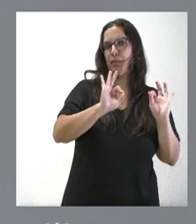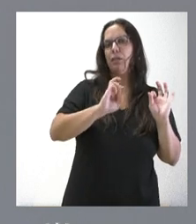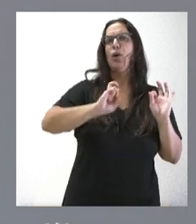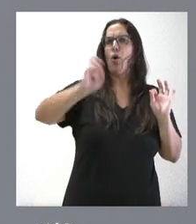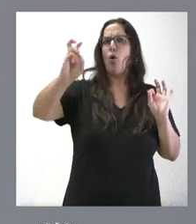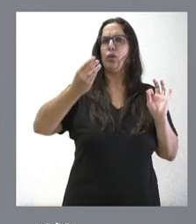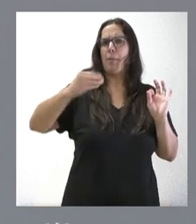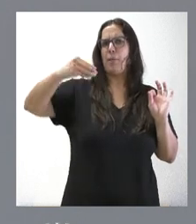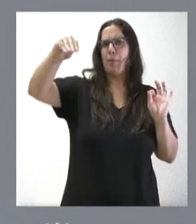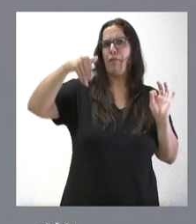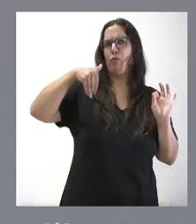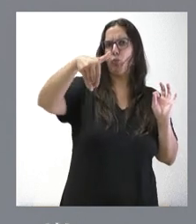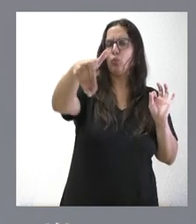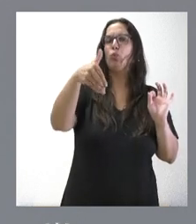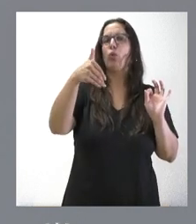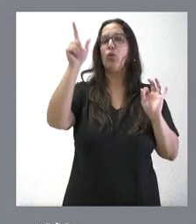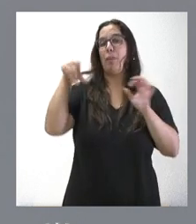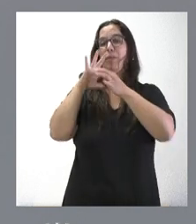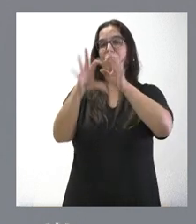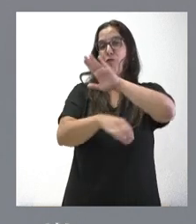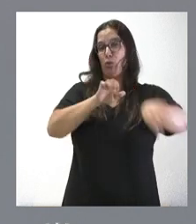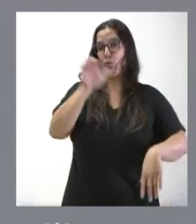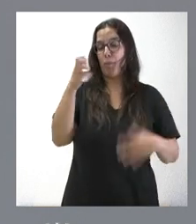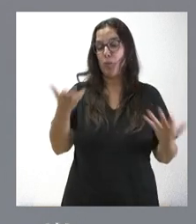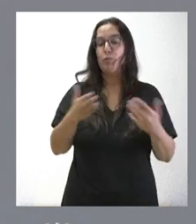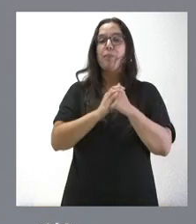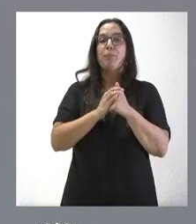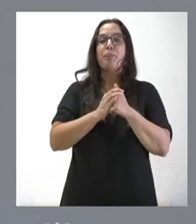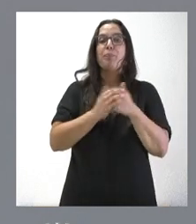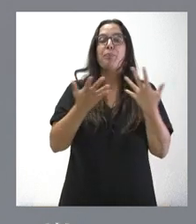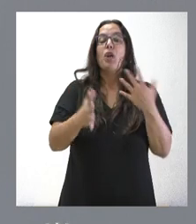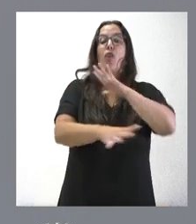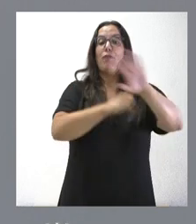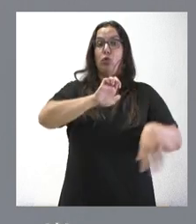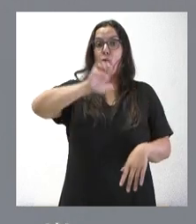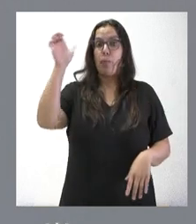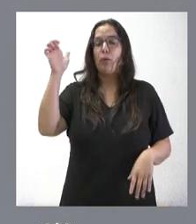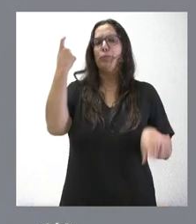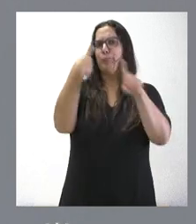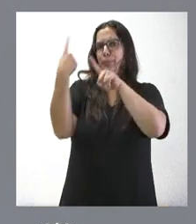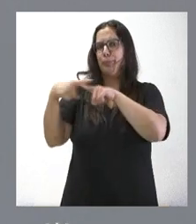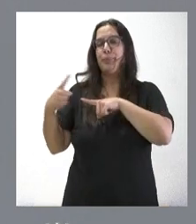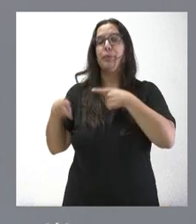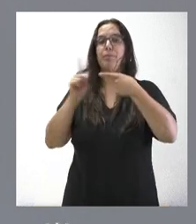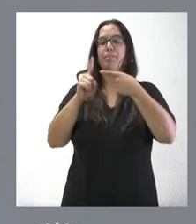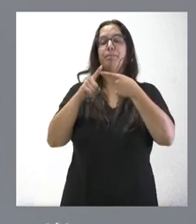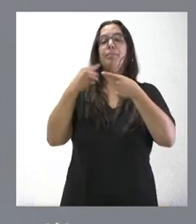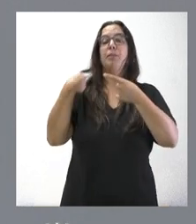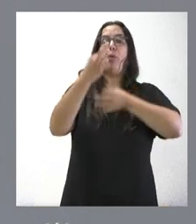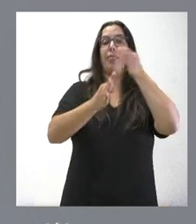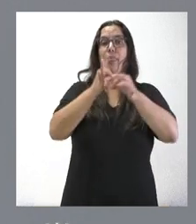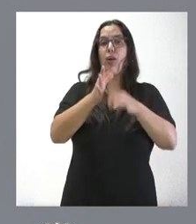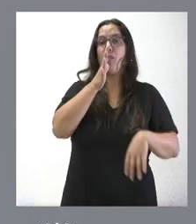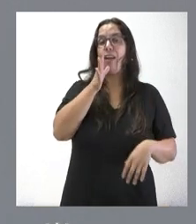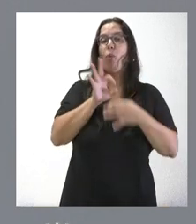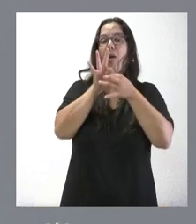vendrán en el futuro, también con cargo a fondos europeos y que entre los fondos europeos, tanto los del ciclo del agua